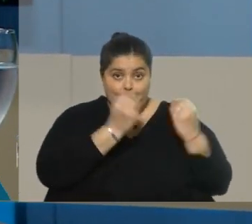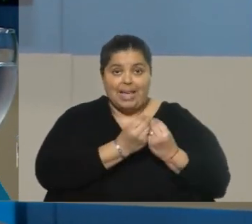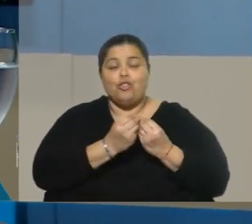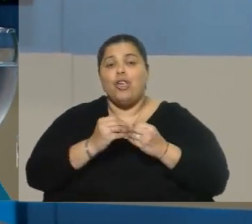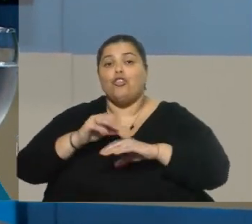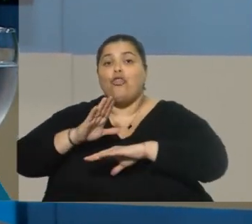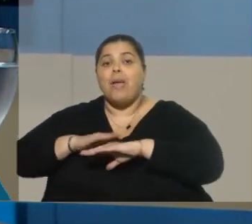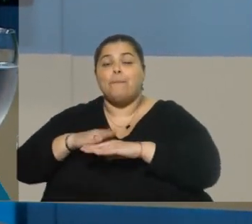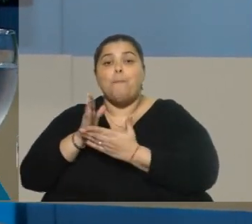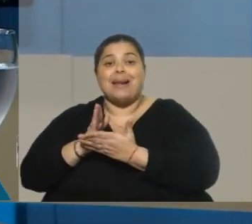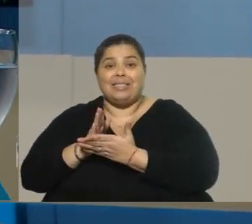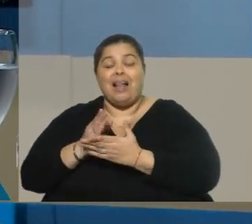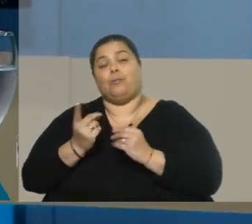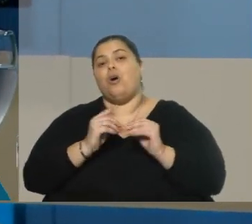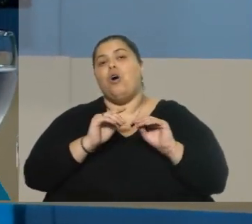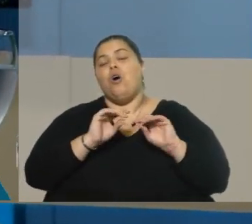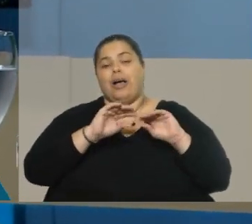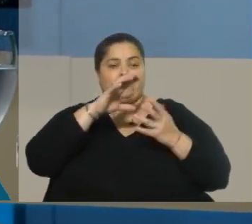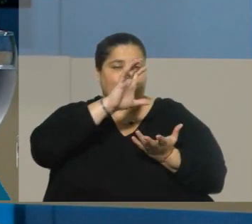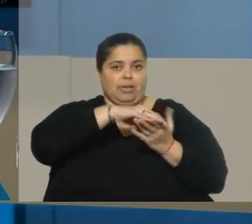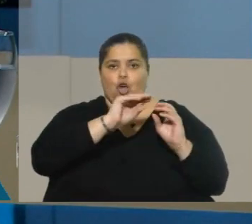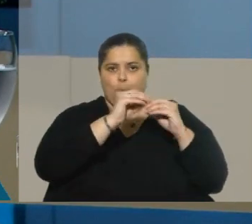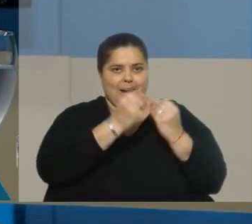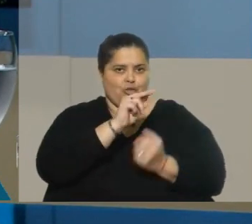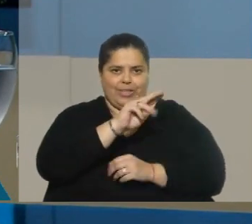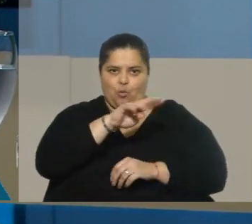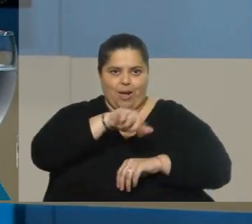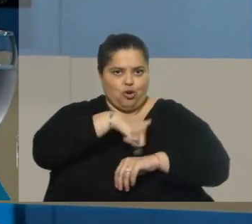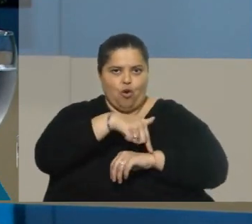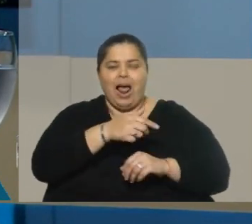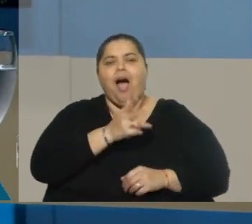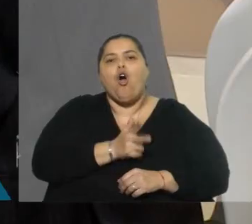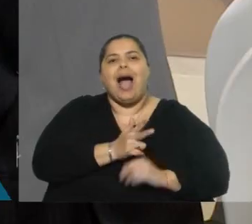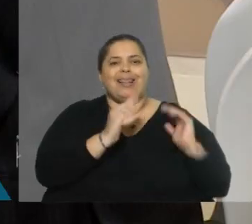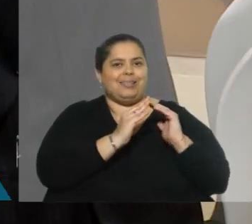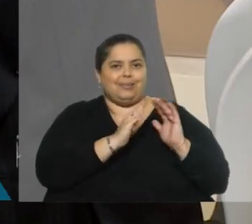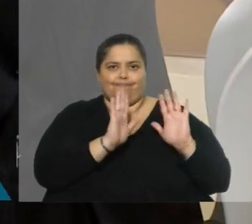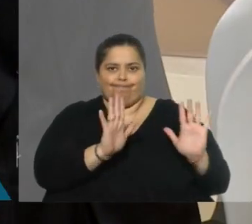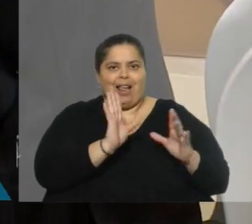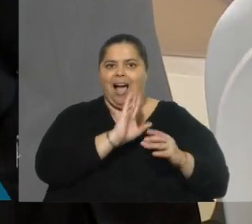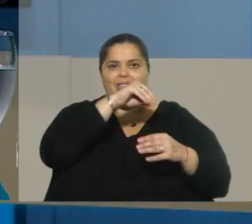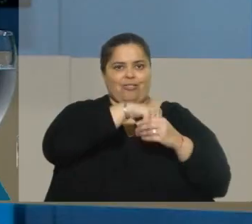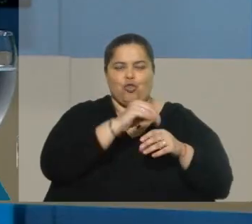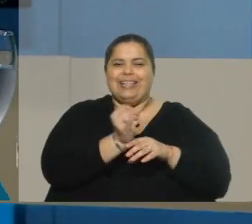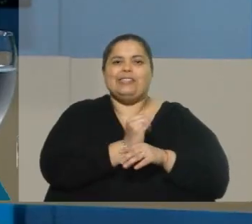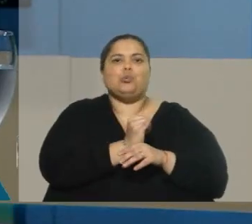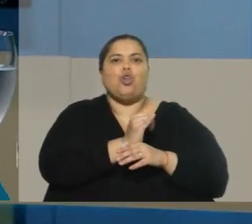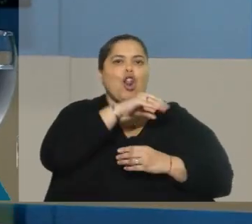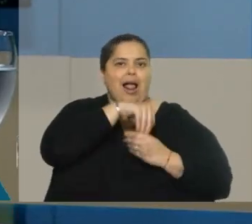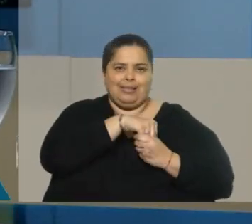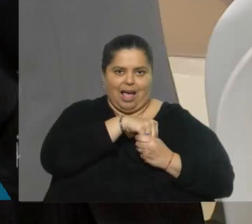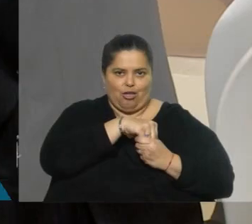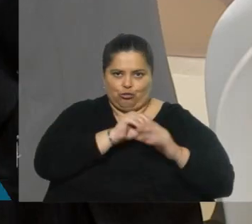Tiempo completo es el amparo, son los centros de 24 horas, las residencias, los hogares. Ahí son niños institucionalizados. Institucionalizados,